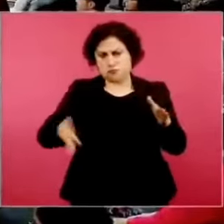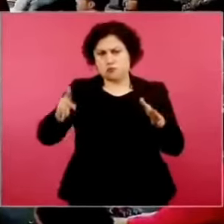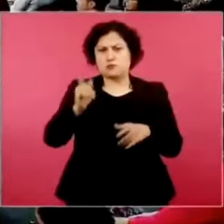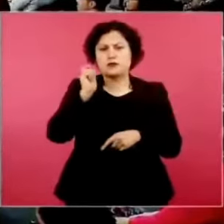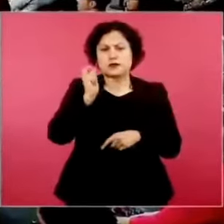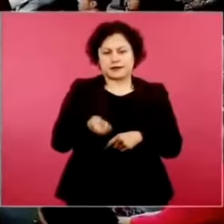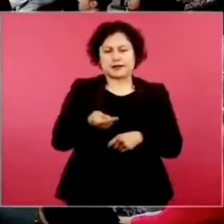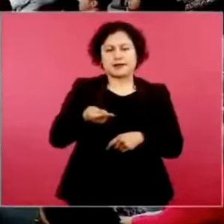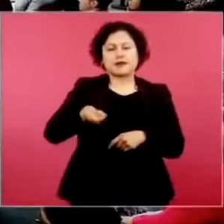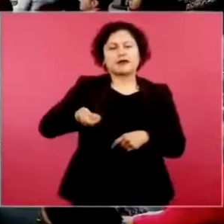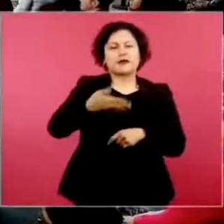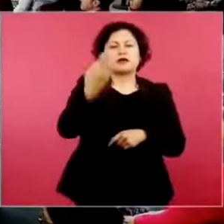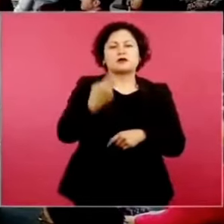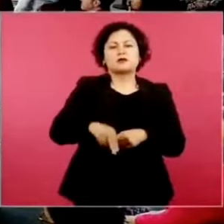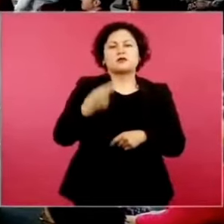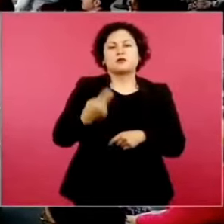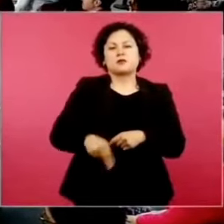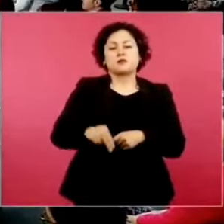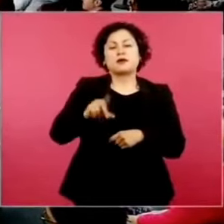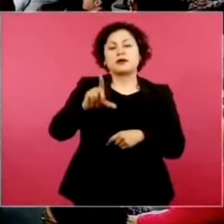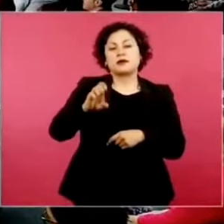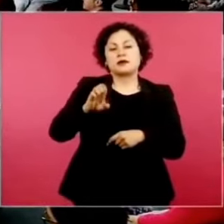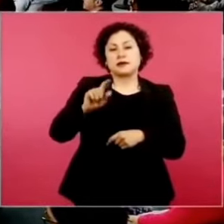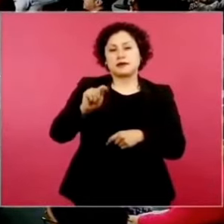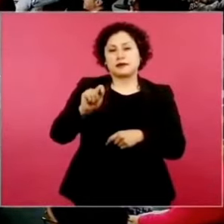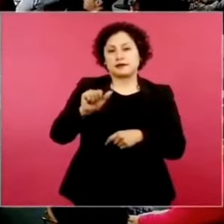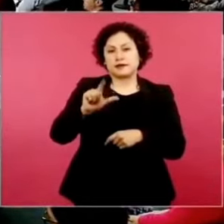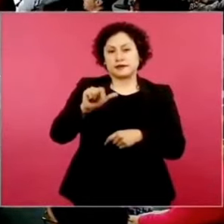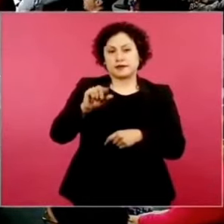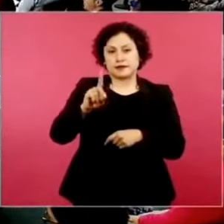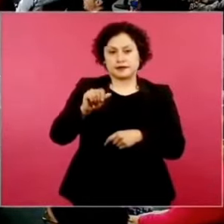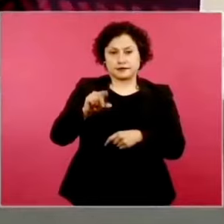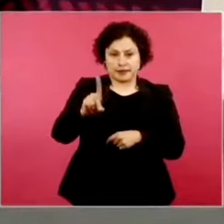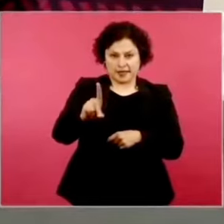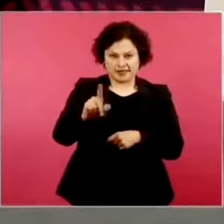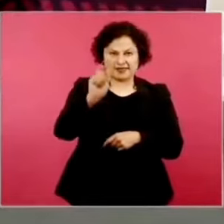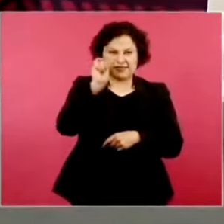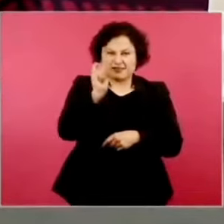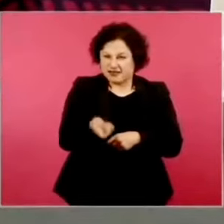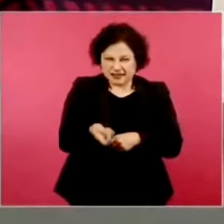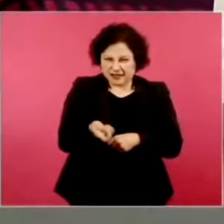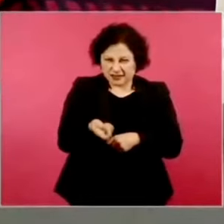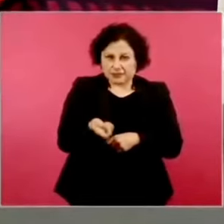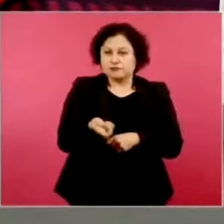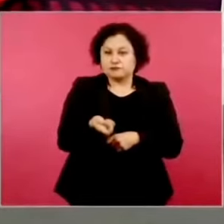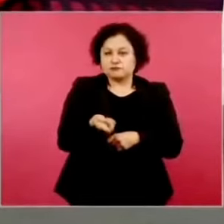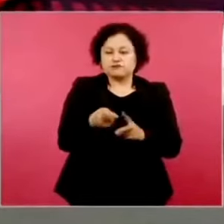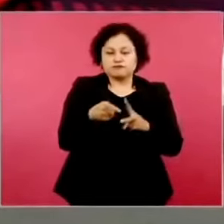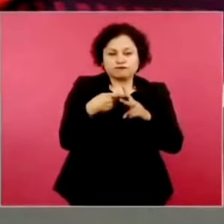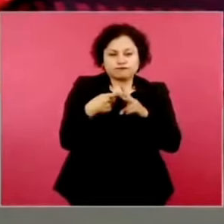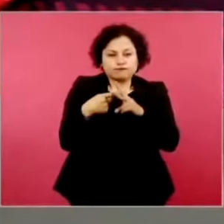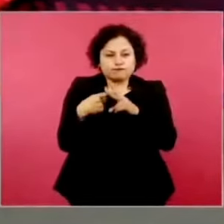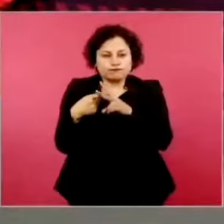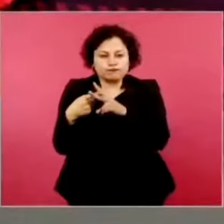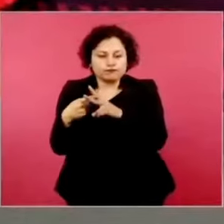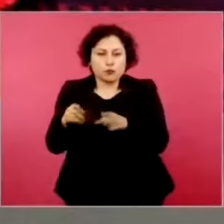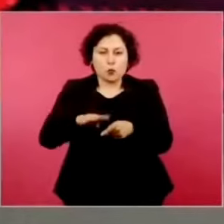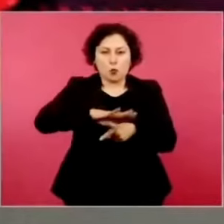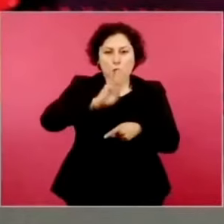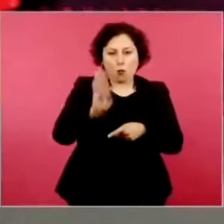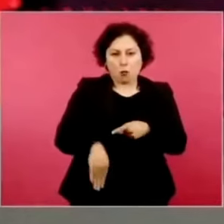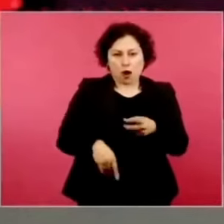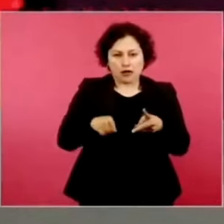para todos es el número de muertos, de heridos, de detenidos,